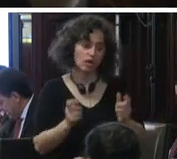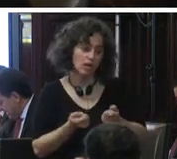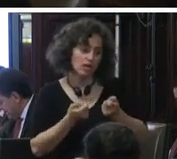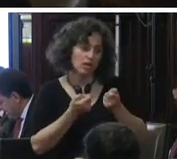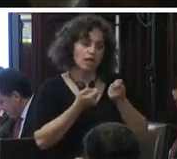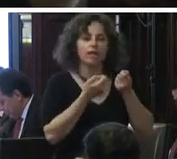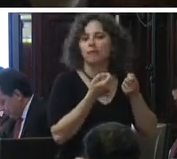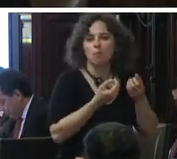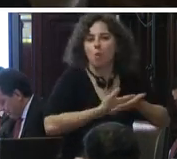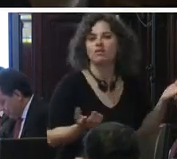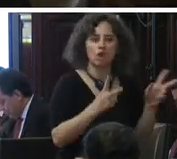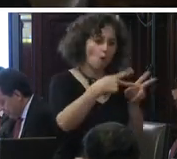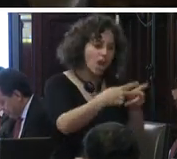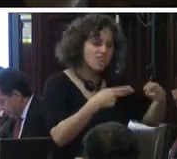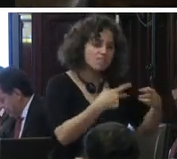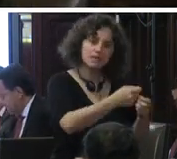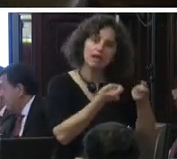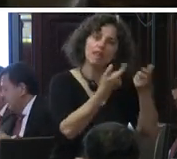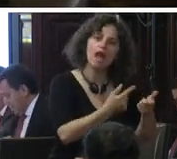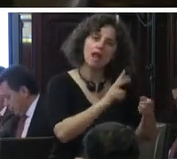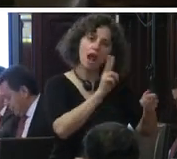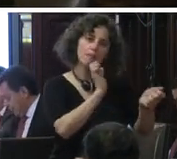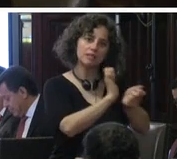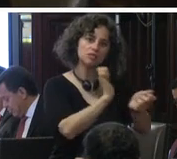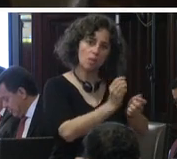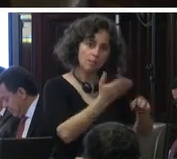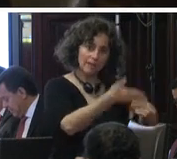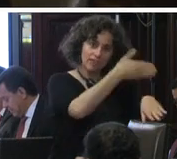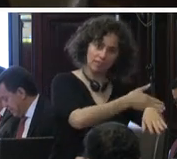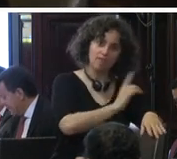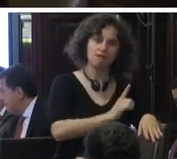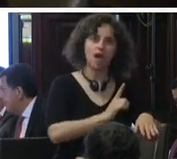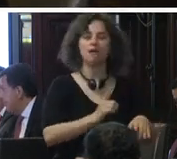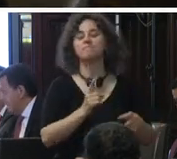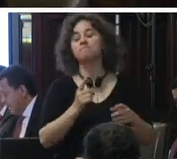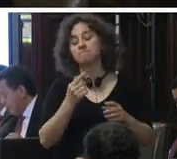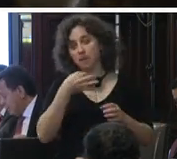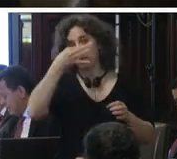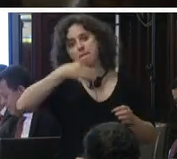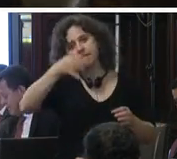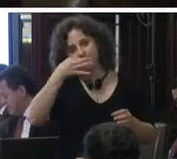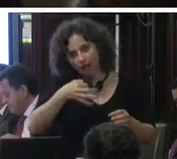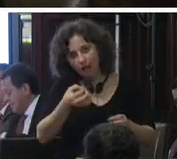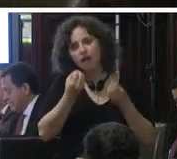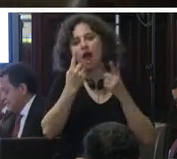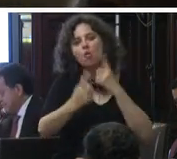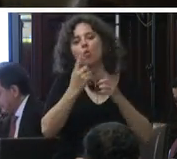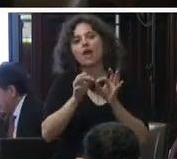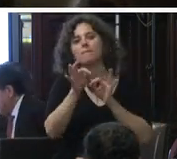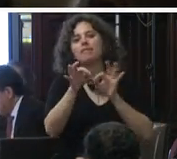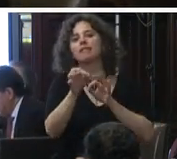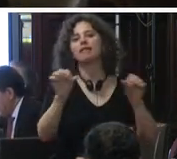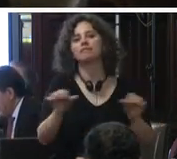excepcional y limitado del uso de la prisión preventiva a continuación destacaré algunas de estas medidas